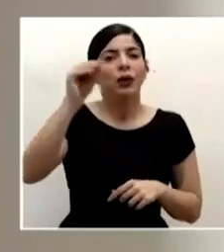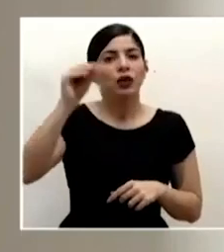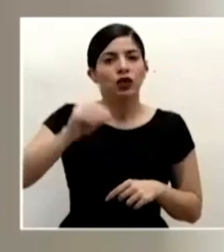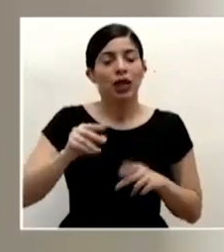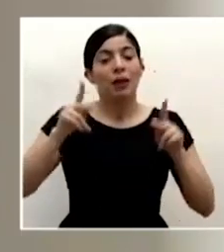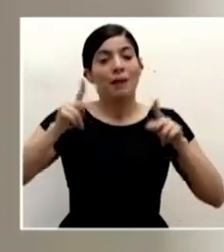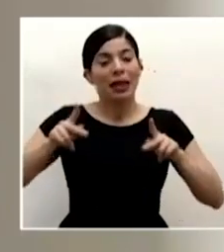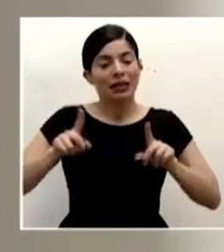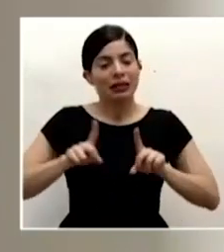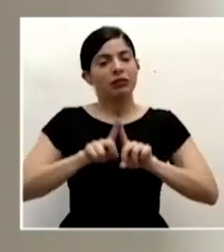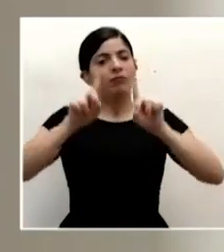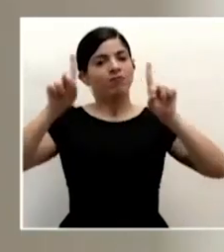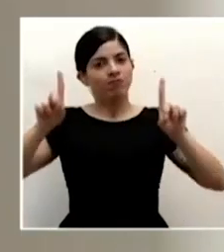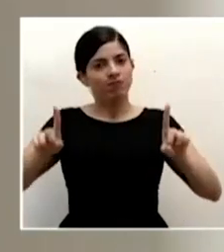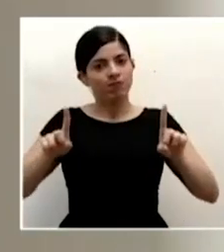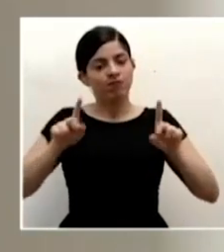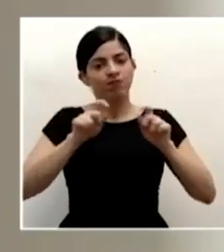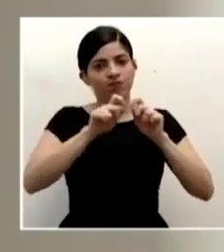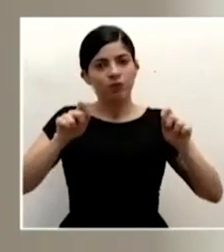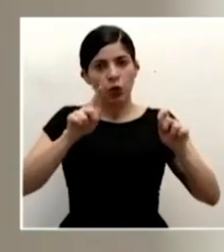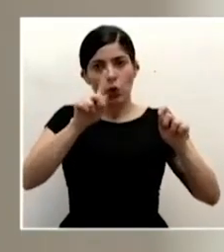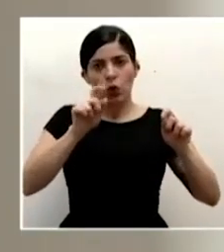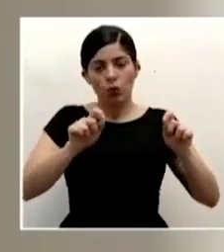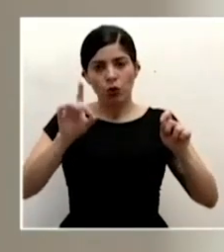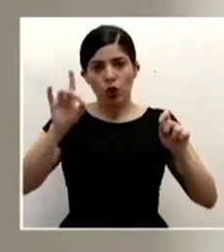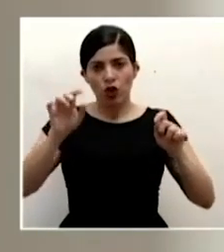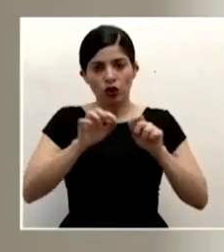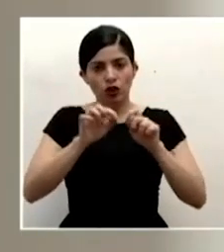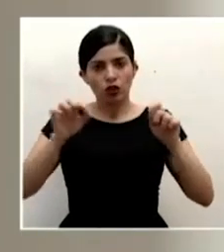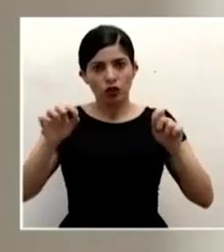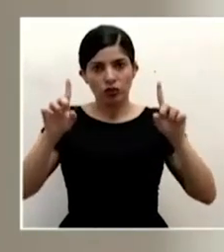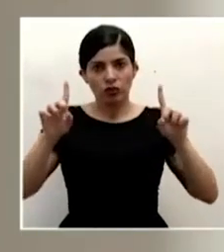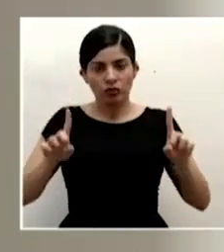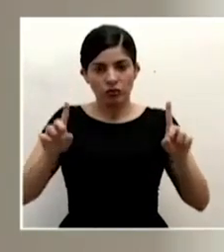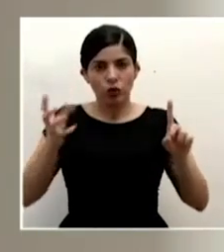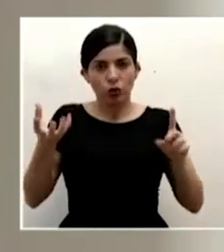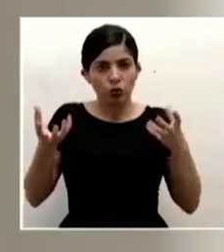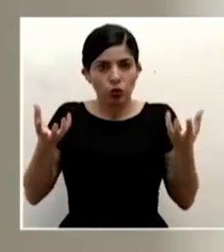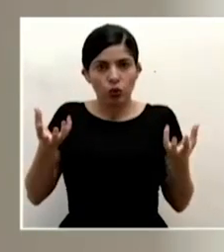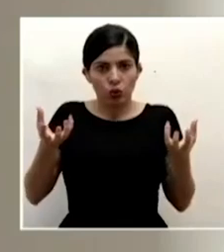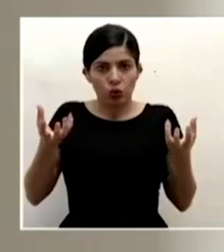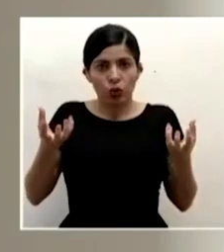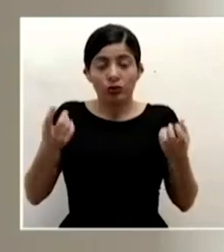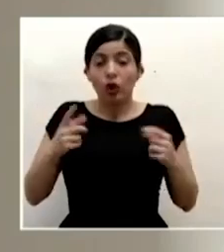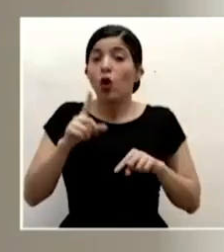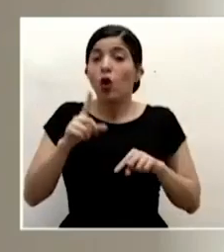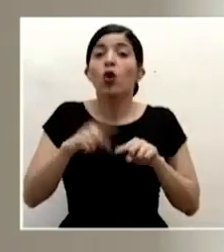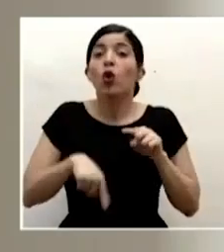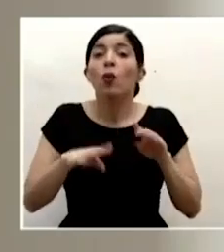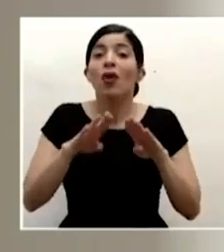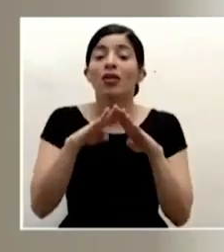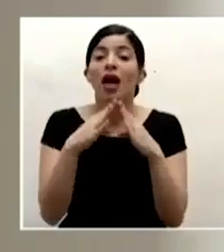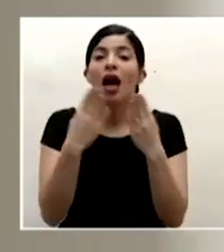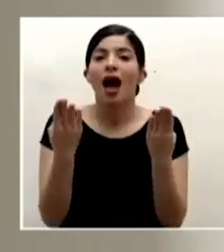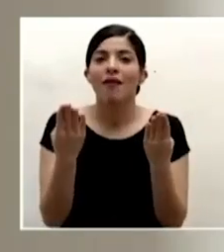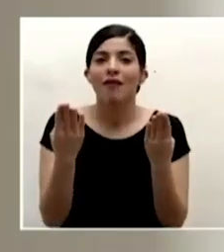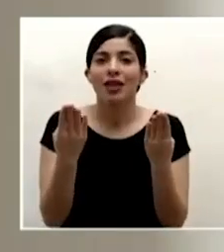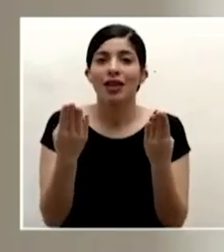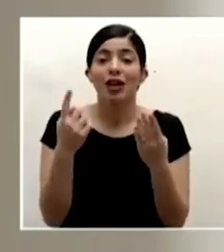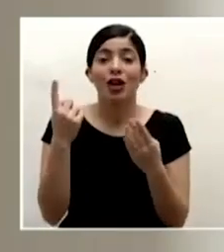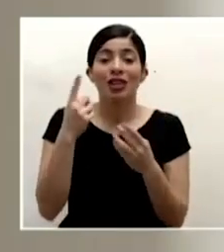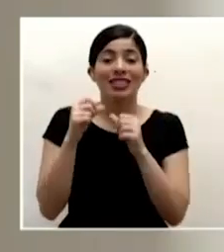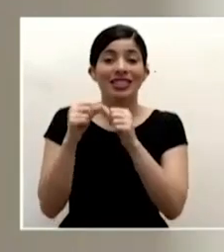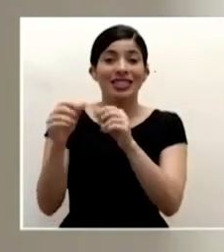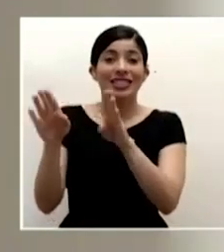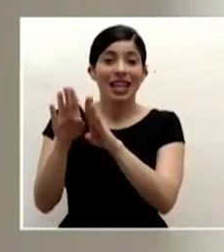de metros entre los burbujas sociales lo que no pueden tener abierto es lo que permanece cerrado ya dijimos que va a permanecer cerrado